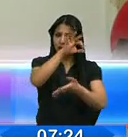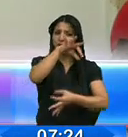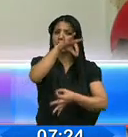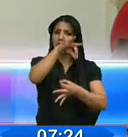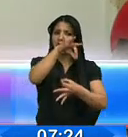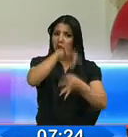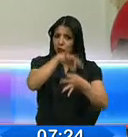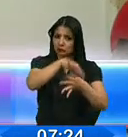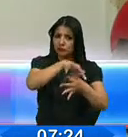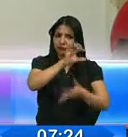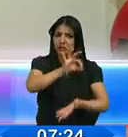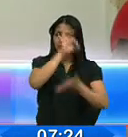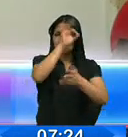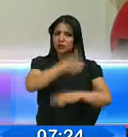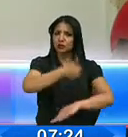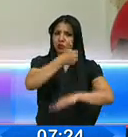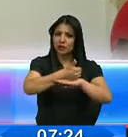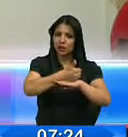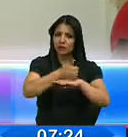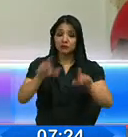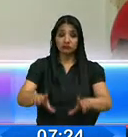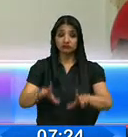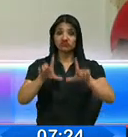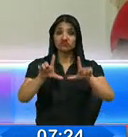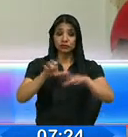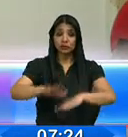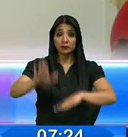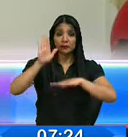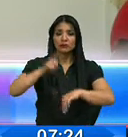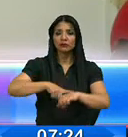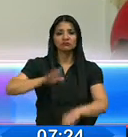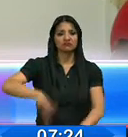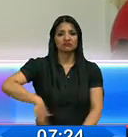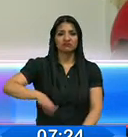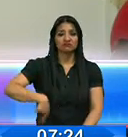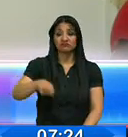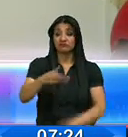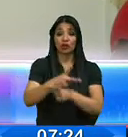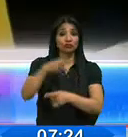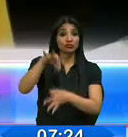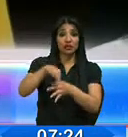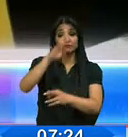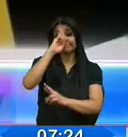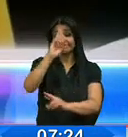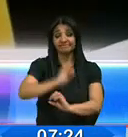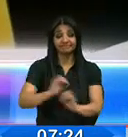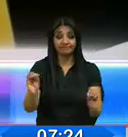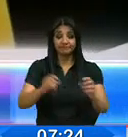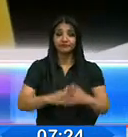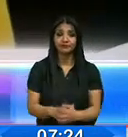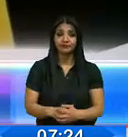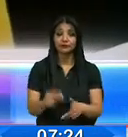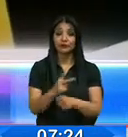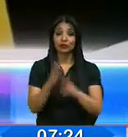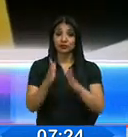significativo que ha puesto en entredicho la imagen de la institución. Los consejeros deberán pagar la